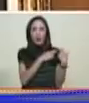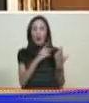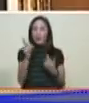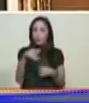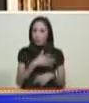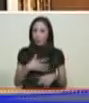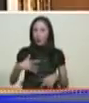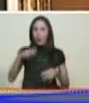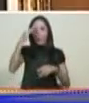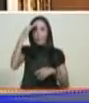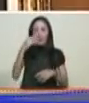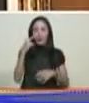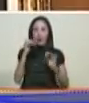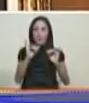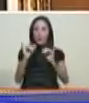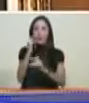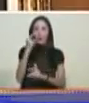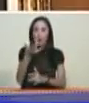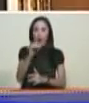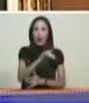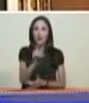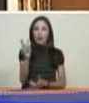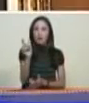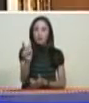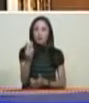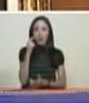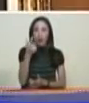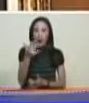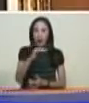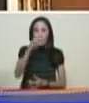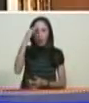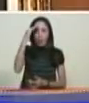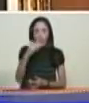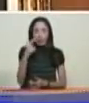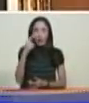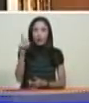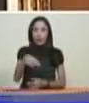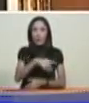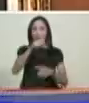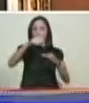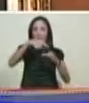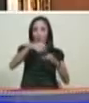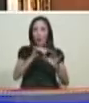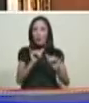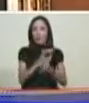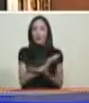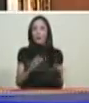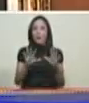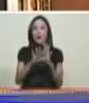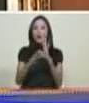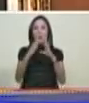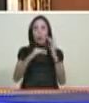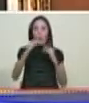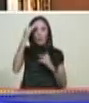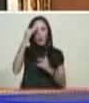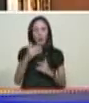militar de Venezuela tenga su lingotico de oro tenga su lingote y su ahorro en oro sólido para la familia militar